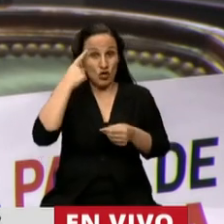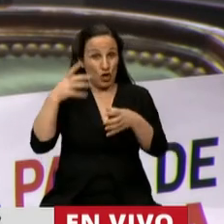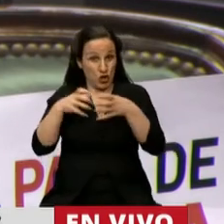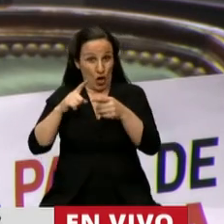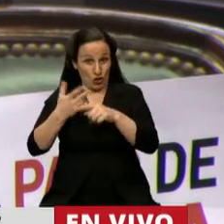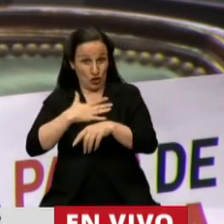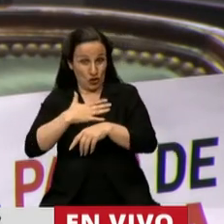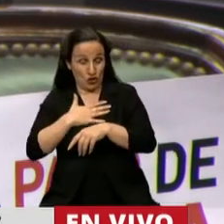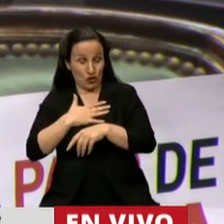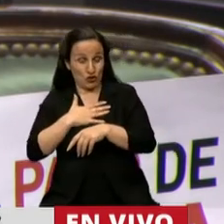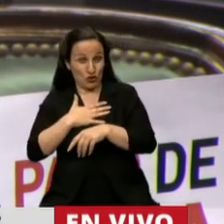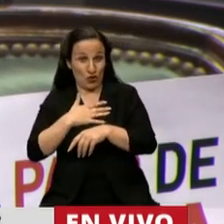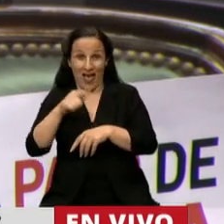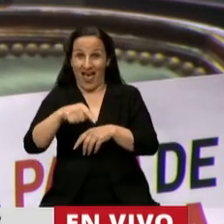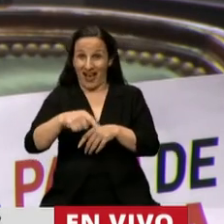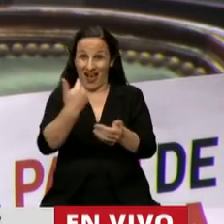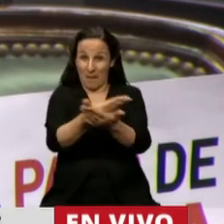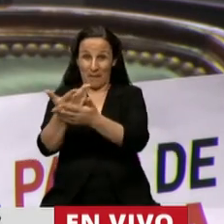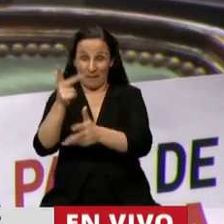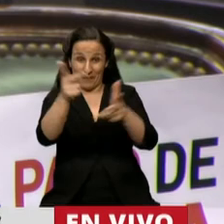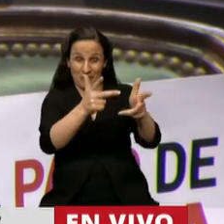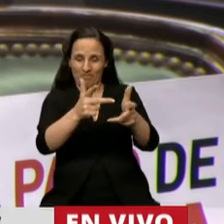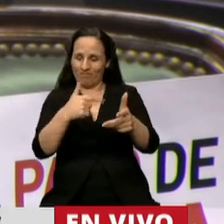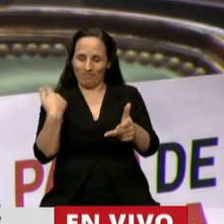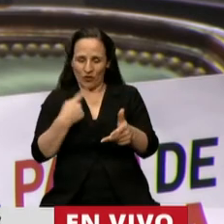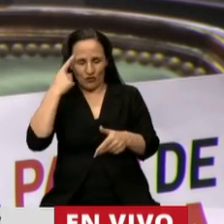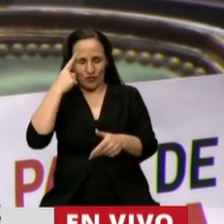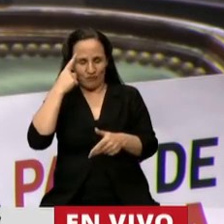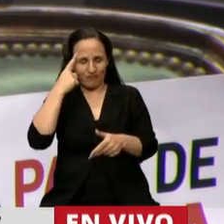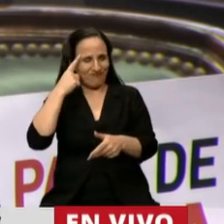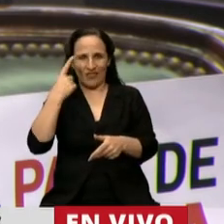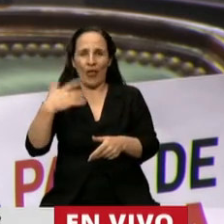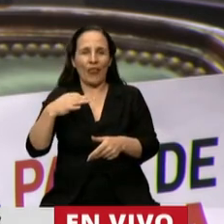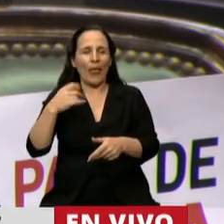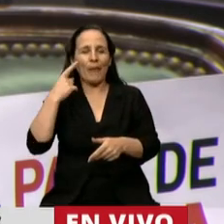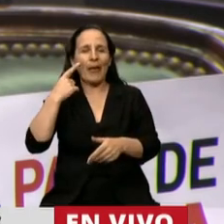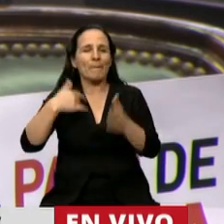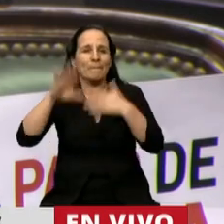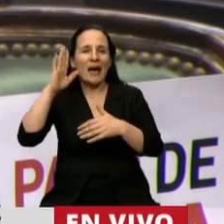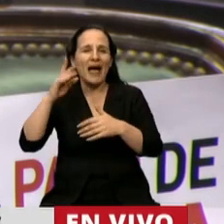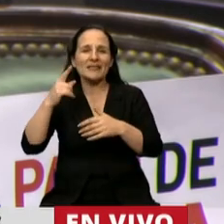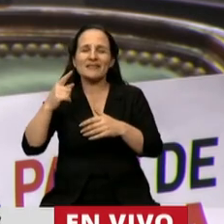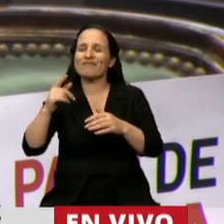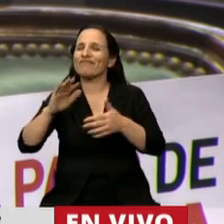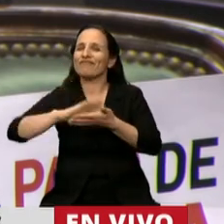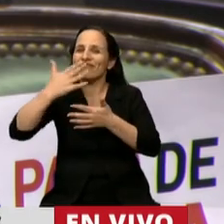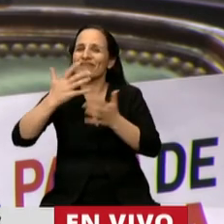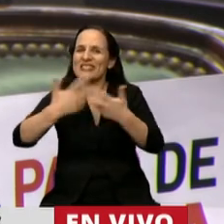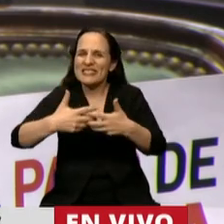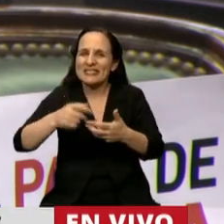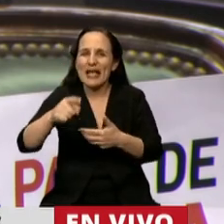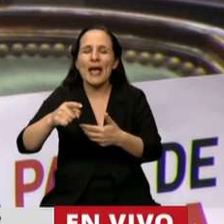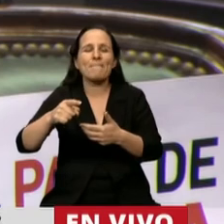de lo que acá se plantea, lo que creemos es que hay que avanzar en una modernización, en un desarrollo del software, la